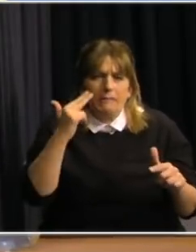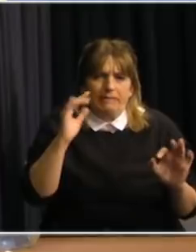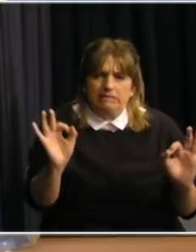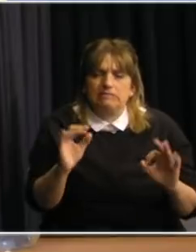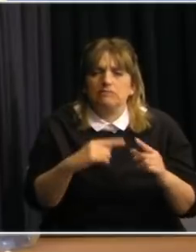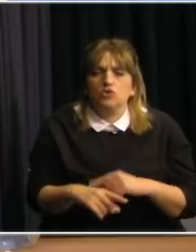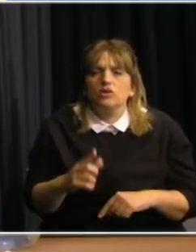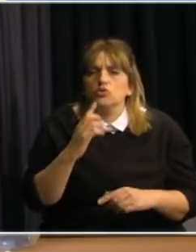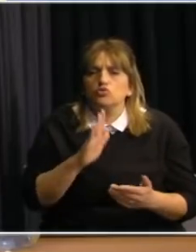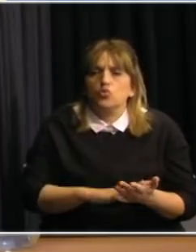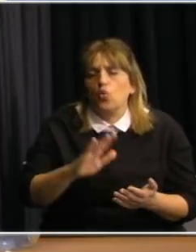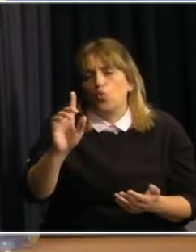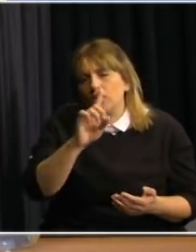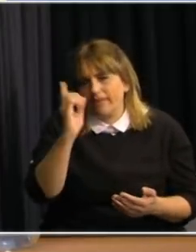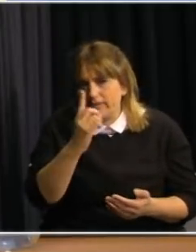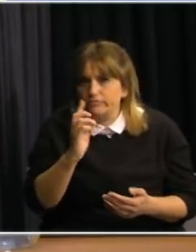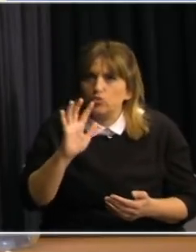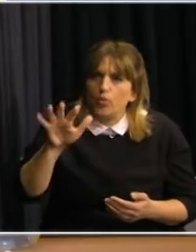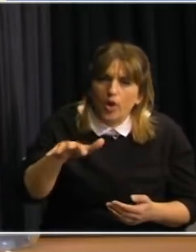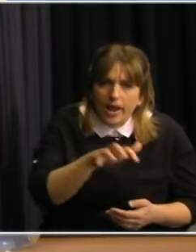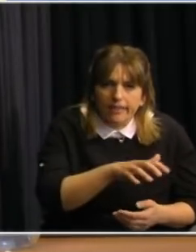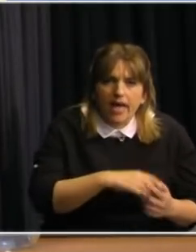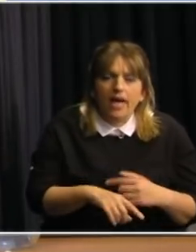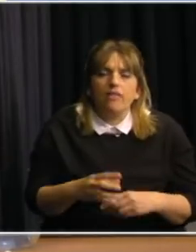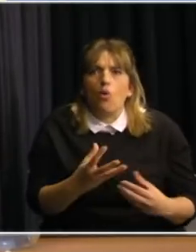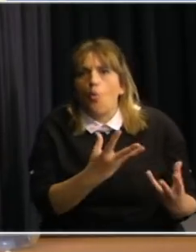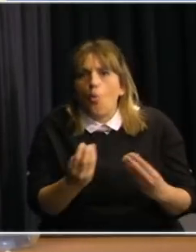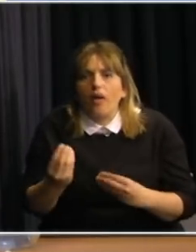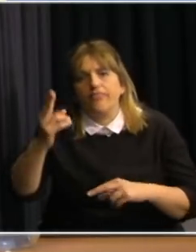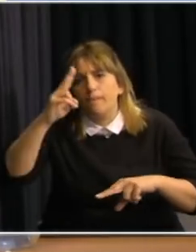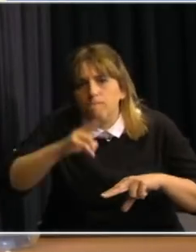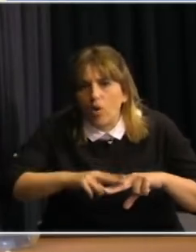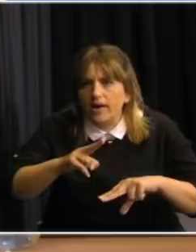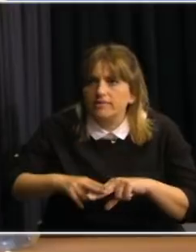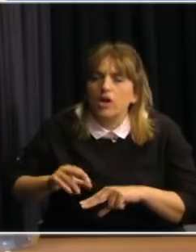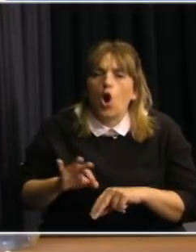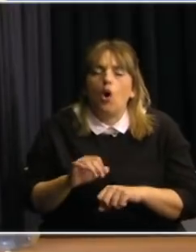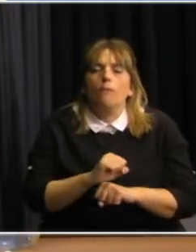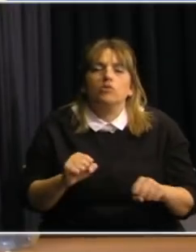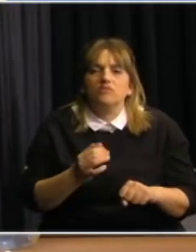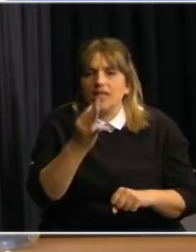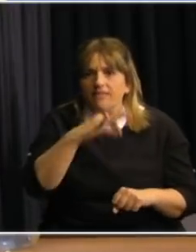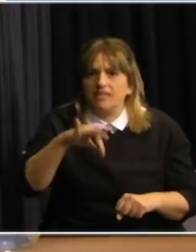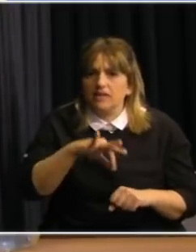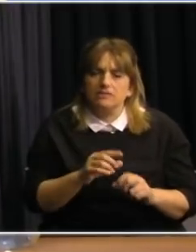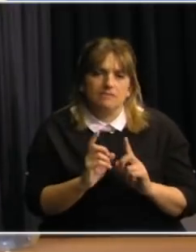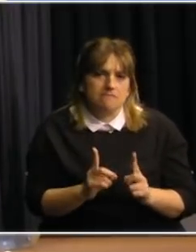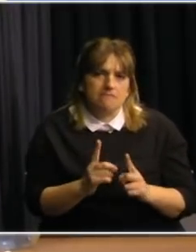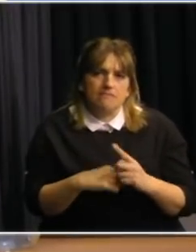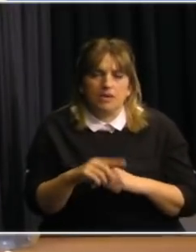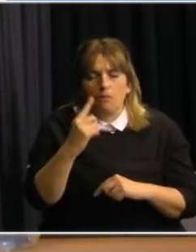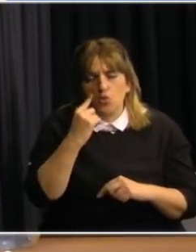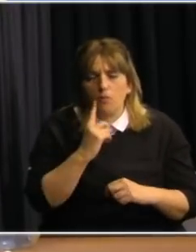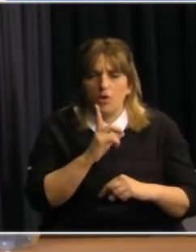como letalidad, mortalidad, exceso de muertes, porcentaje de positividad de test permanecen dentro de cifras